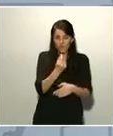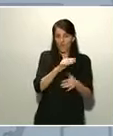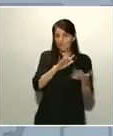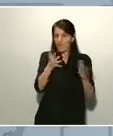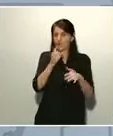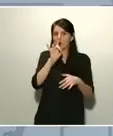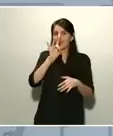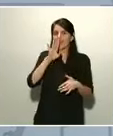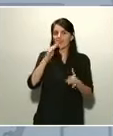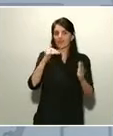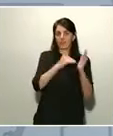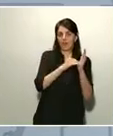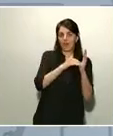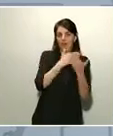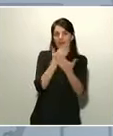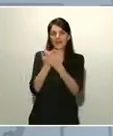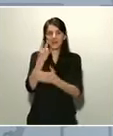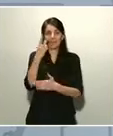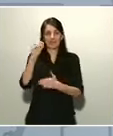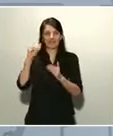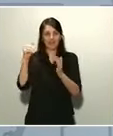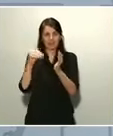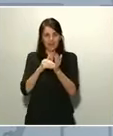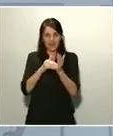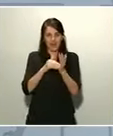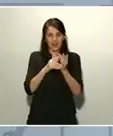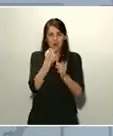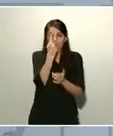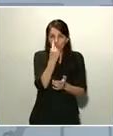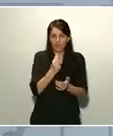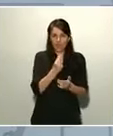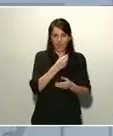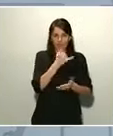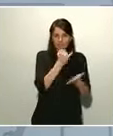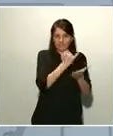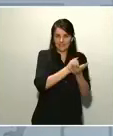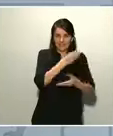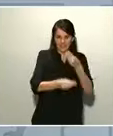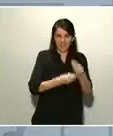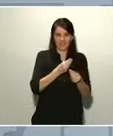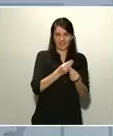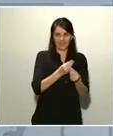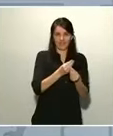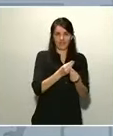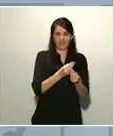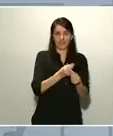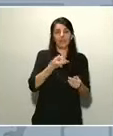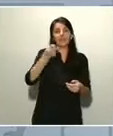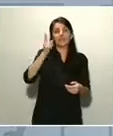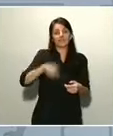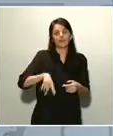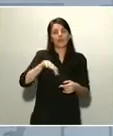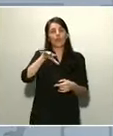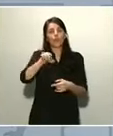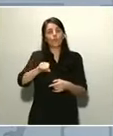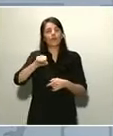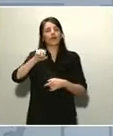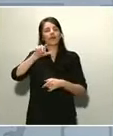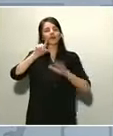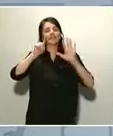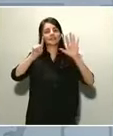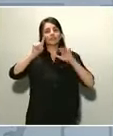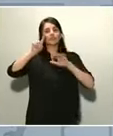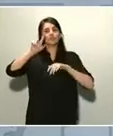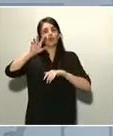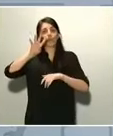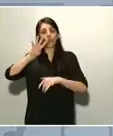a diario. Hemos comprado 649.000 test que irán llegando a lo largo de los